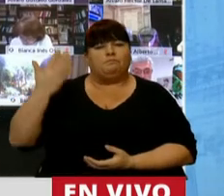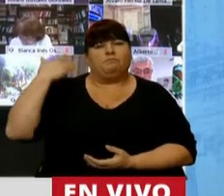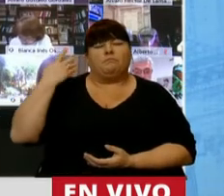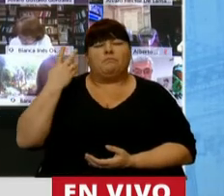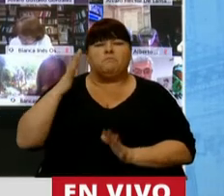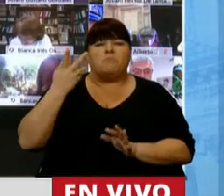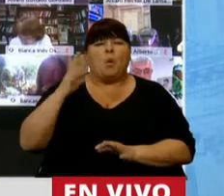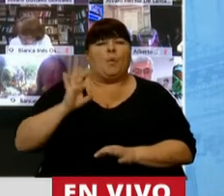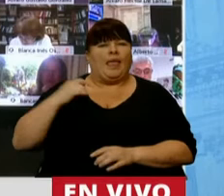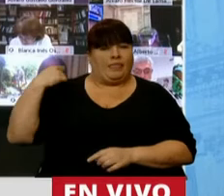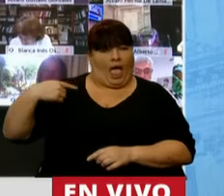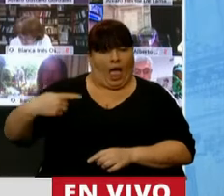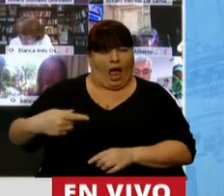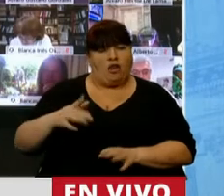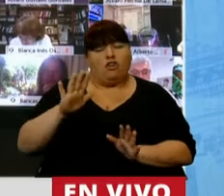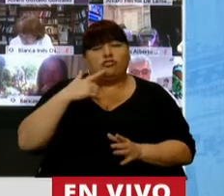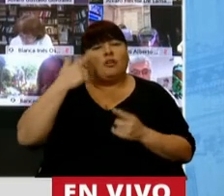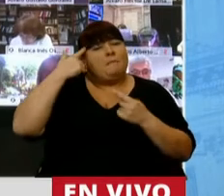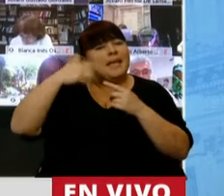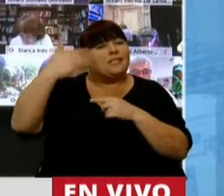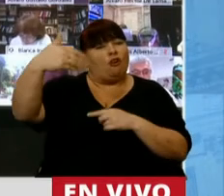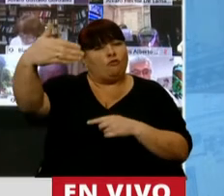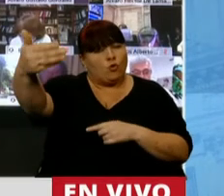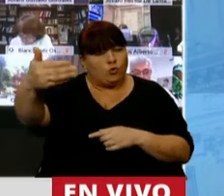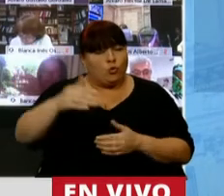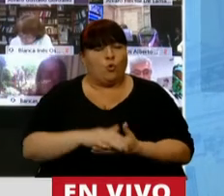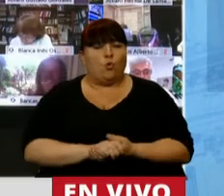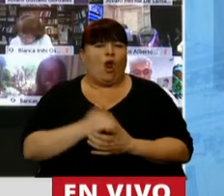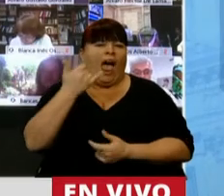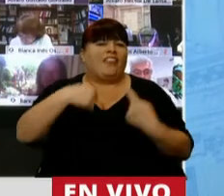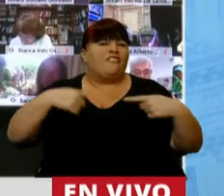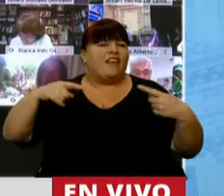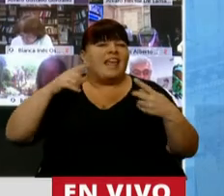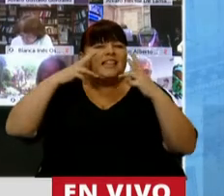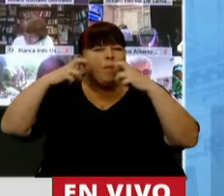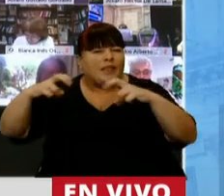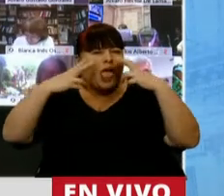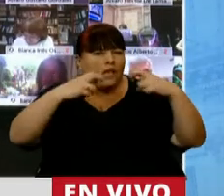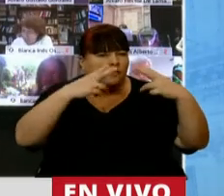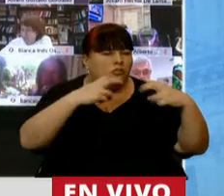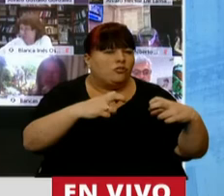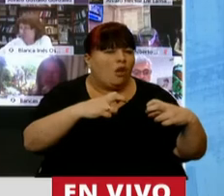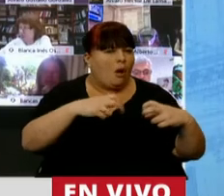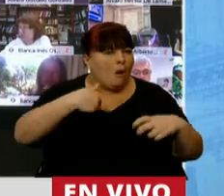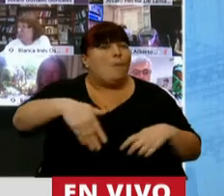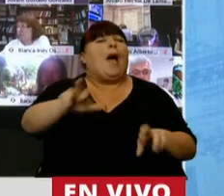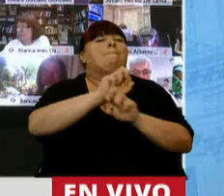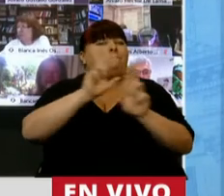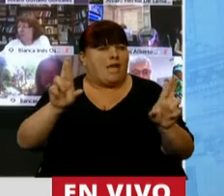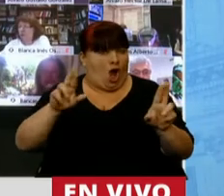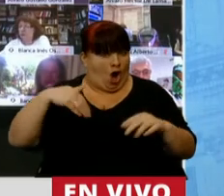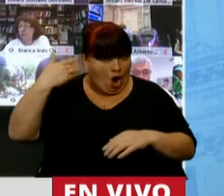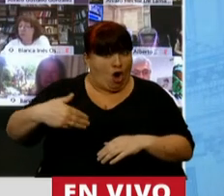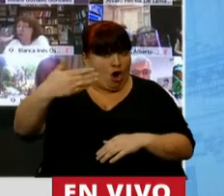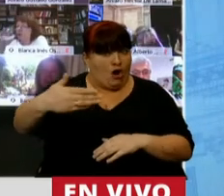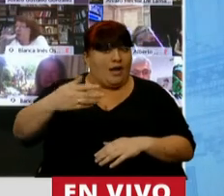20 años y según las proyecciones de diversas fuentes, se va a acentuar a medida que